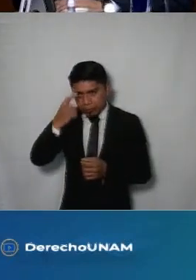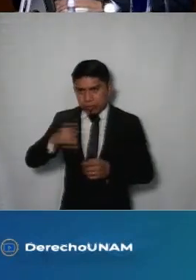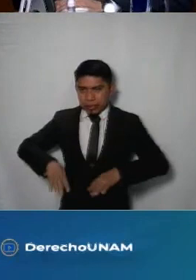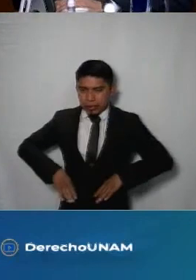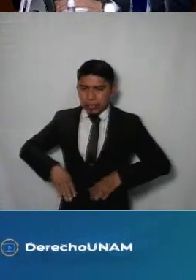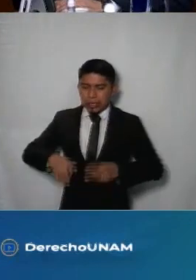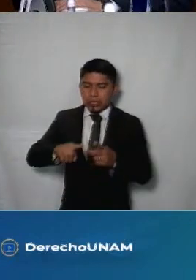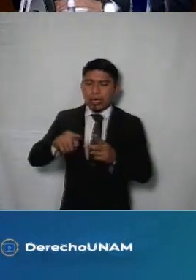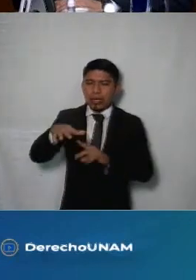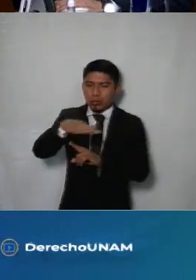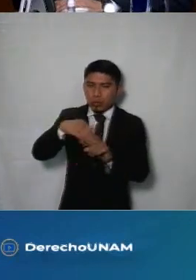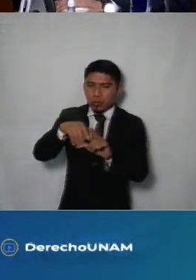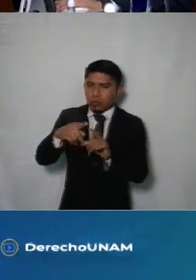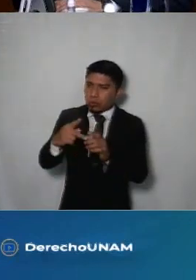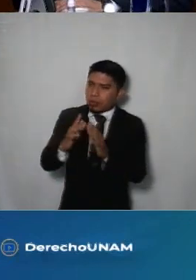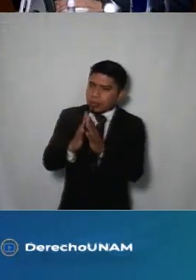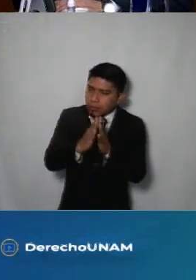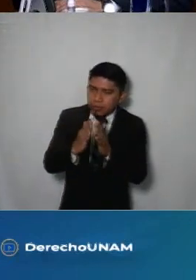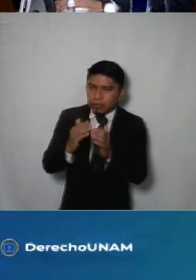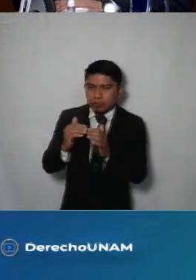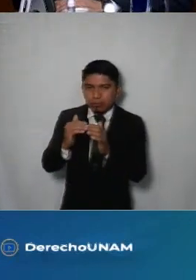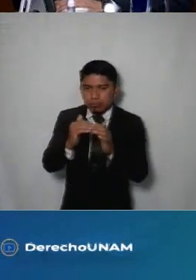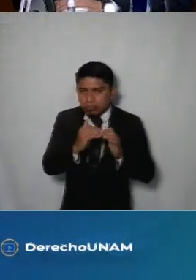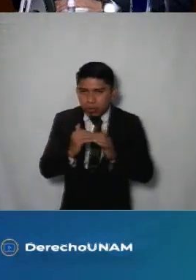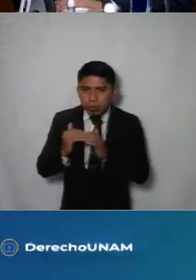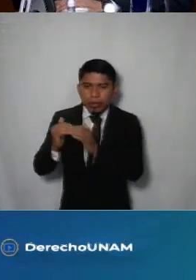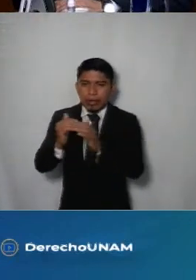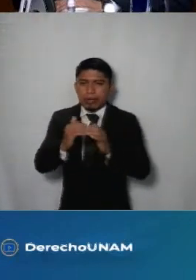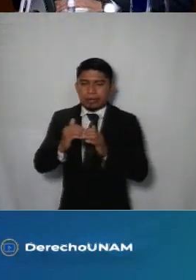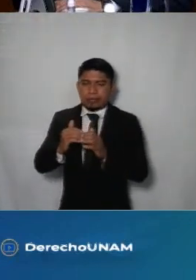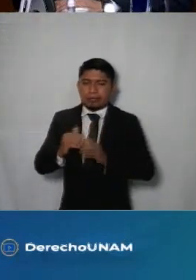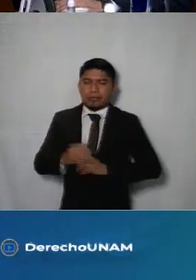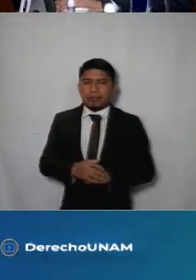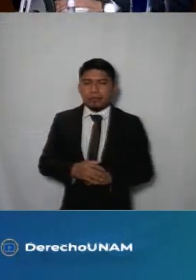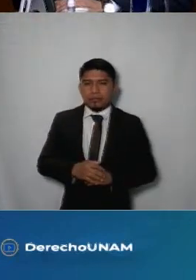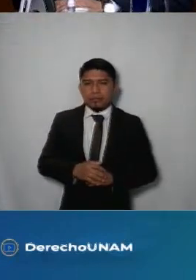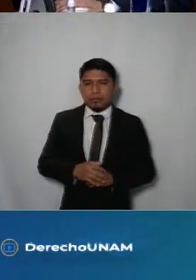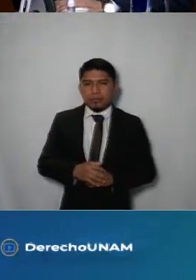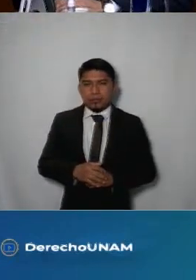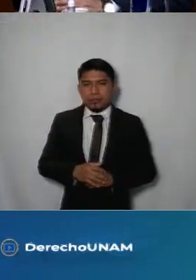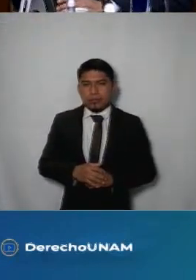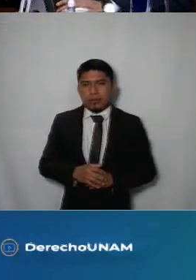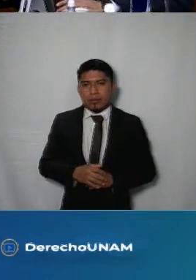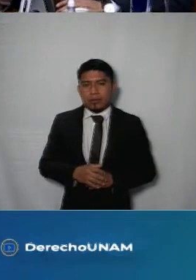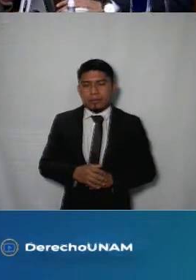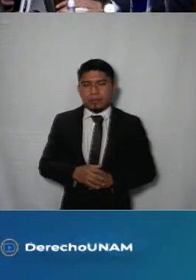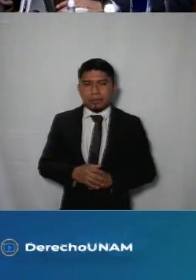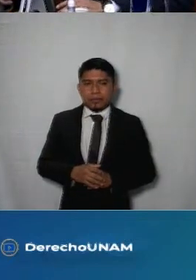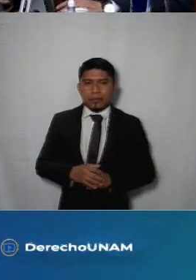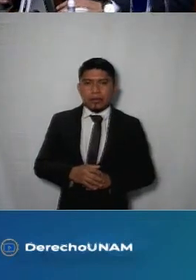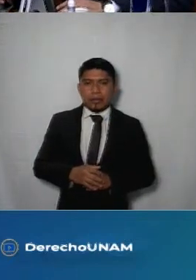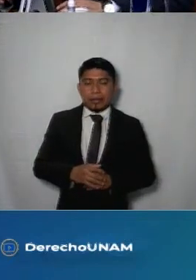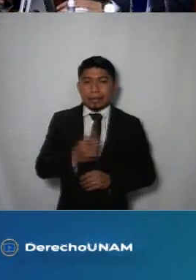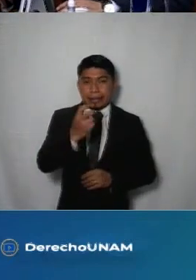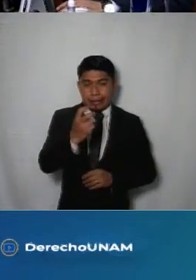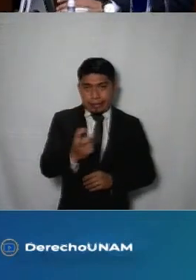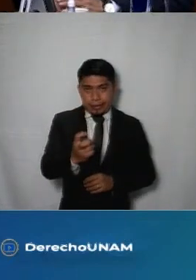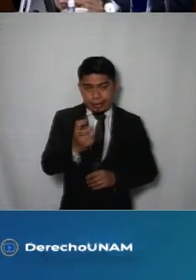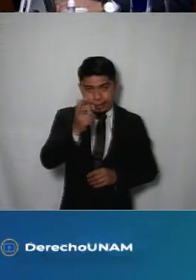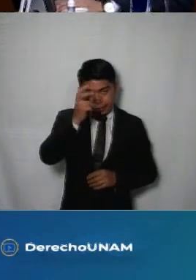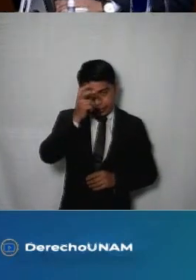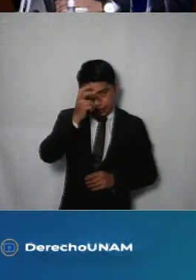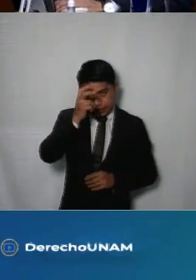que evita su participación plena efectividad en la sociedad en igualdad de condiciones con los demás esta